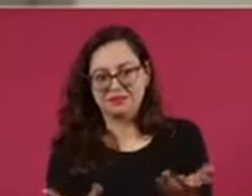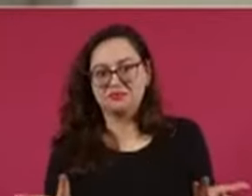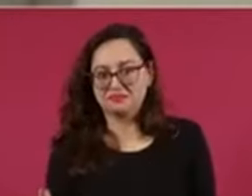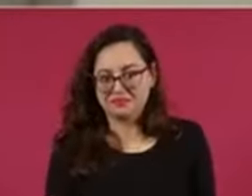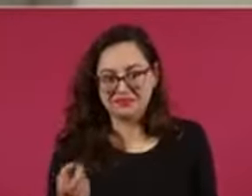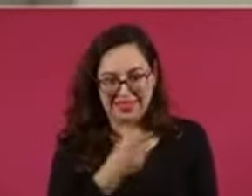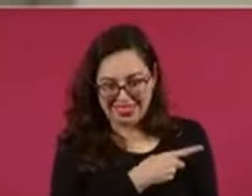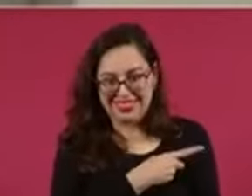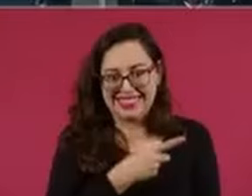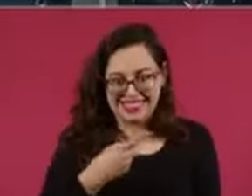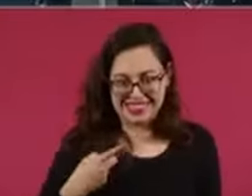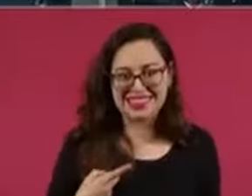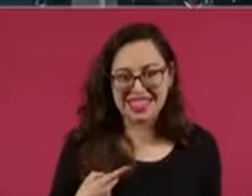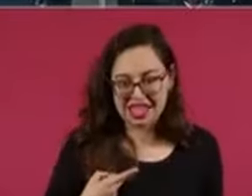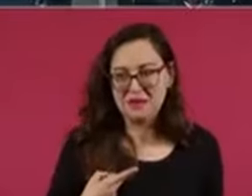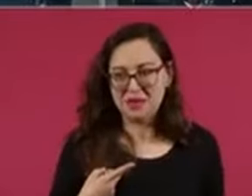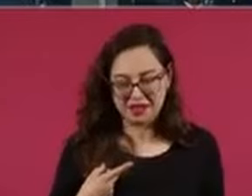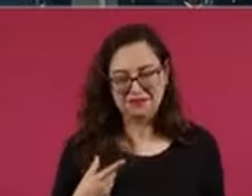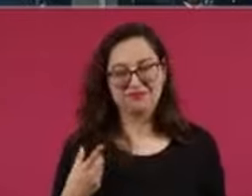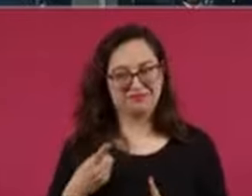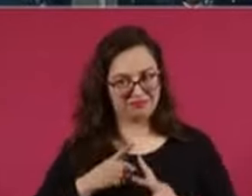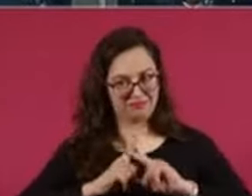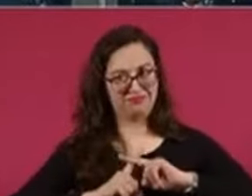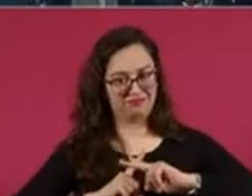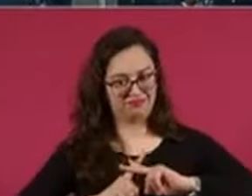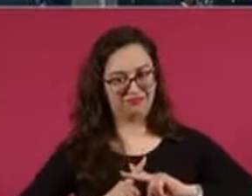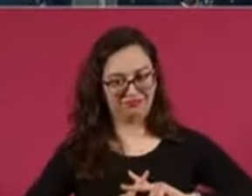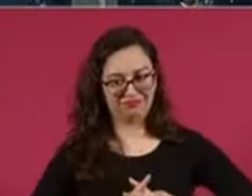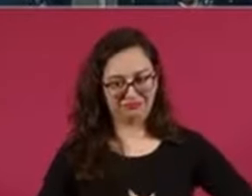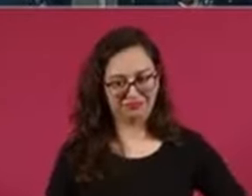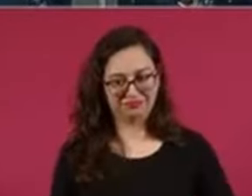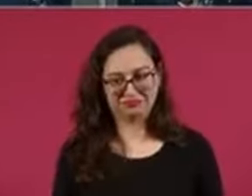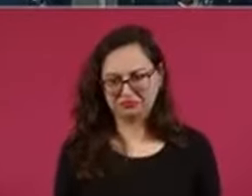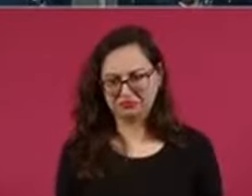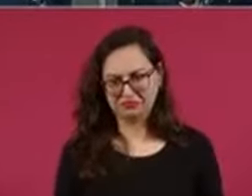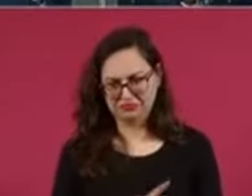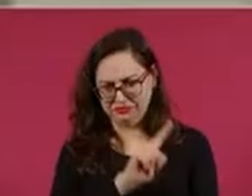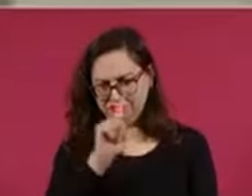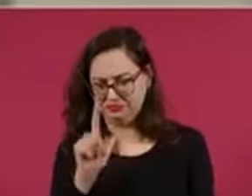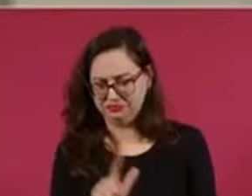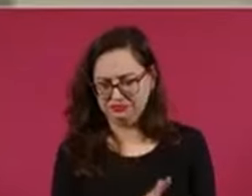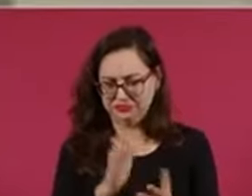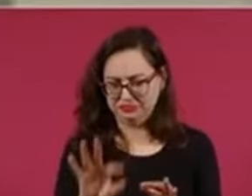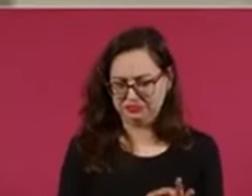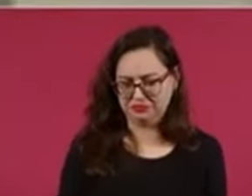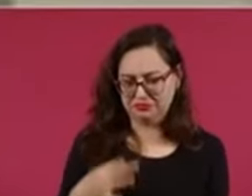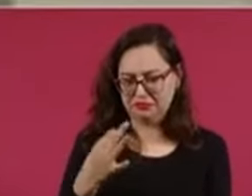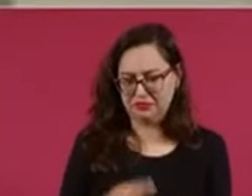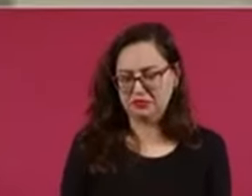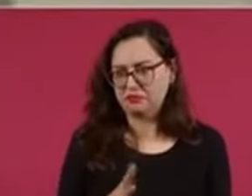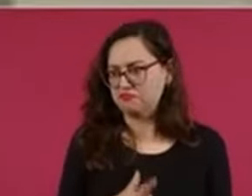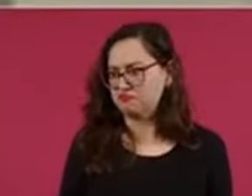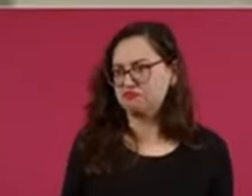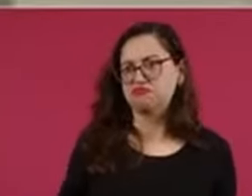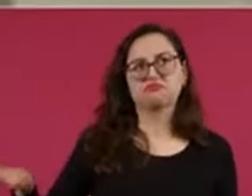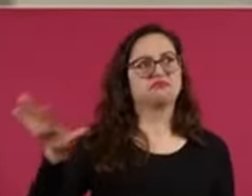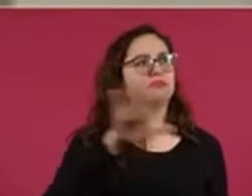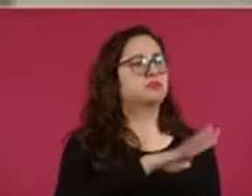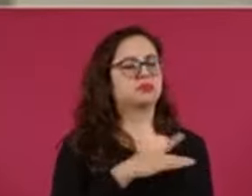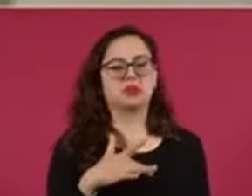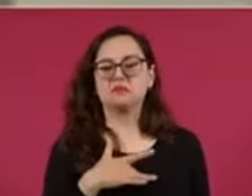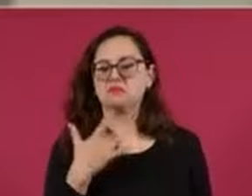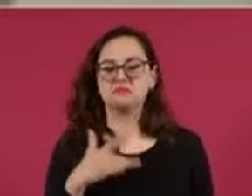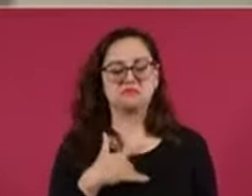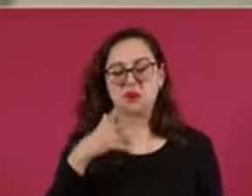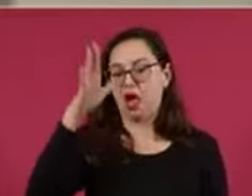los elementos políticos y legales para resolver la inconformidad generada